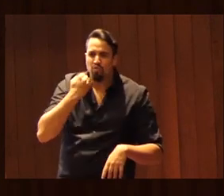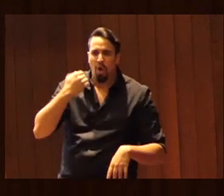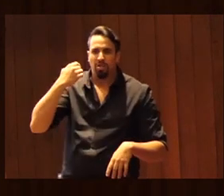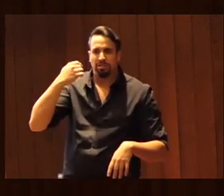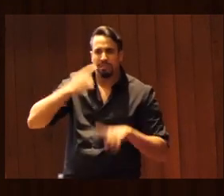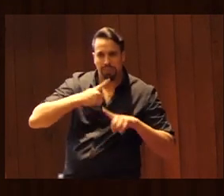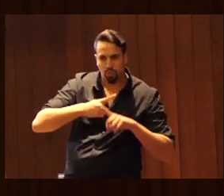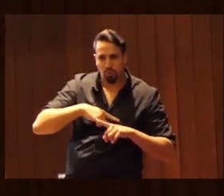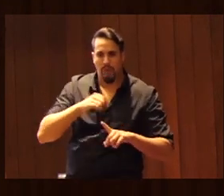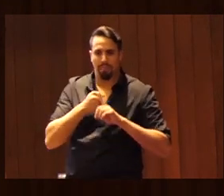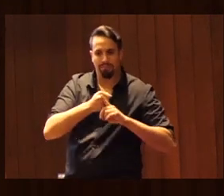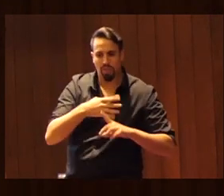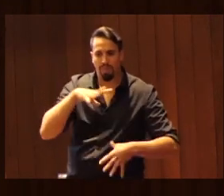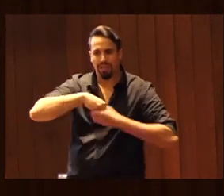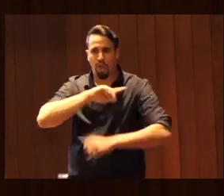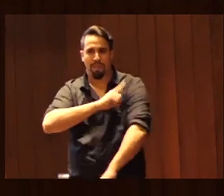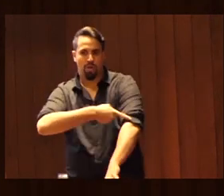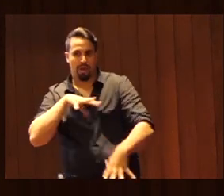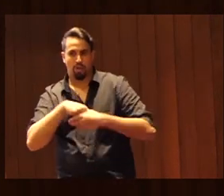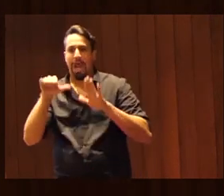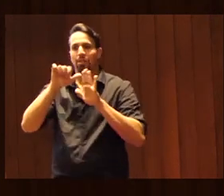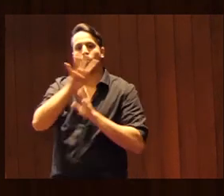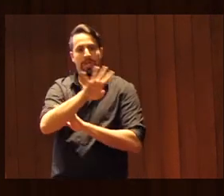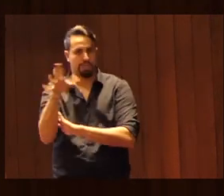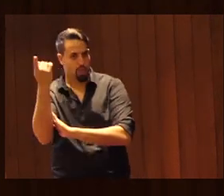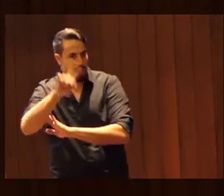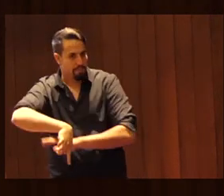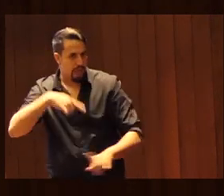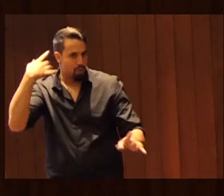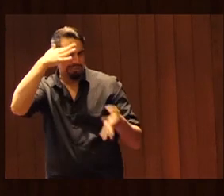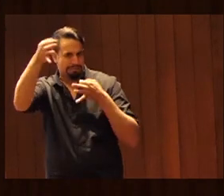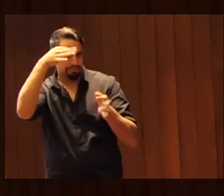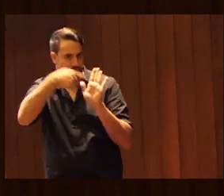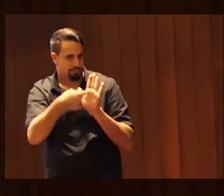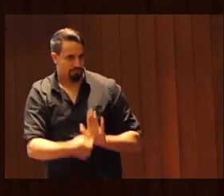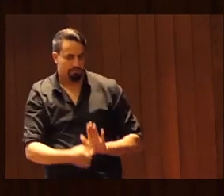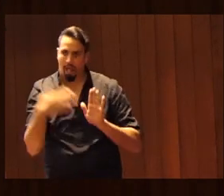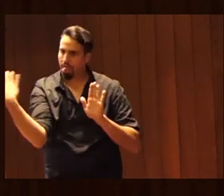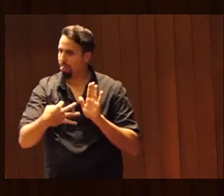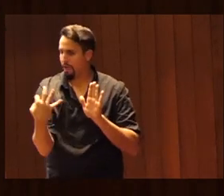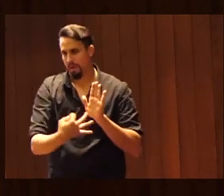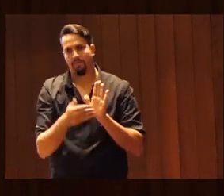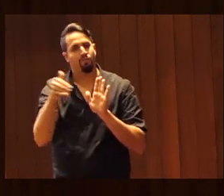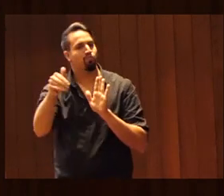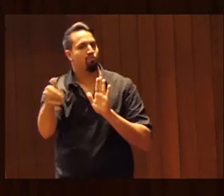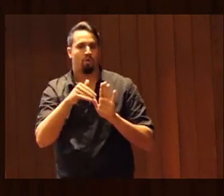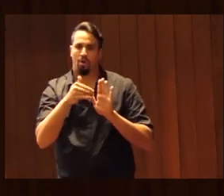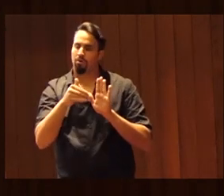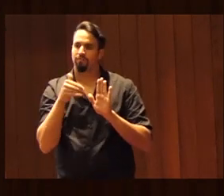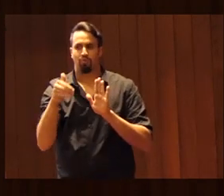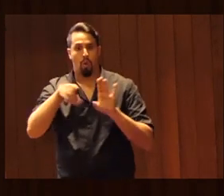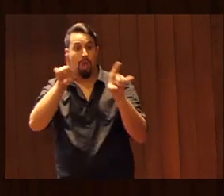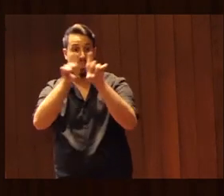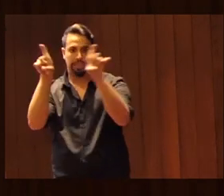el próximo artículo en el 45 con una serie de requisitos que van a tener que cumplimentar las